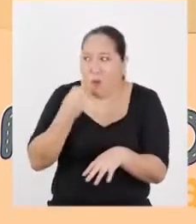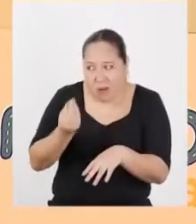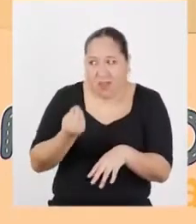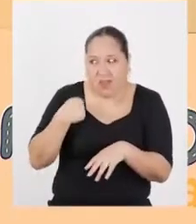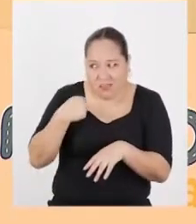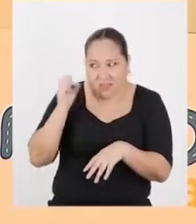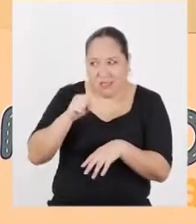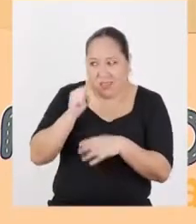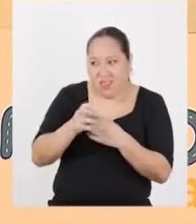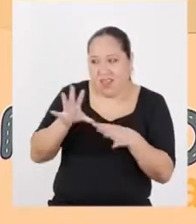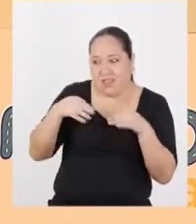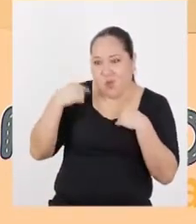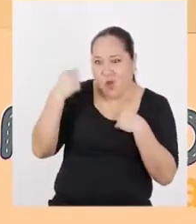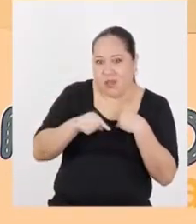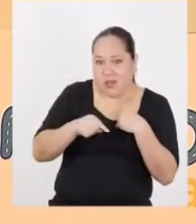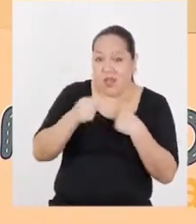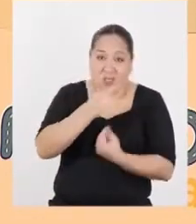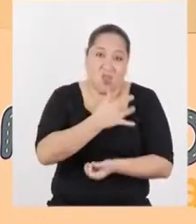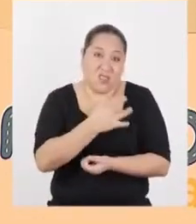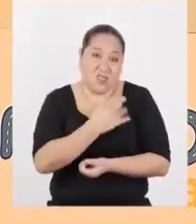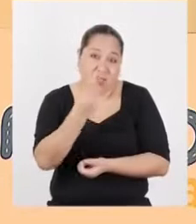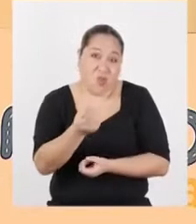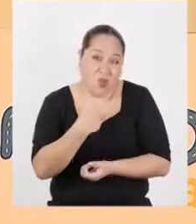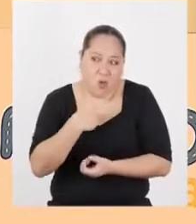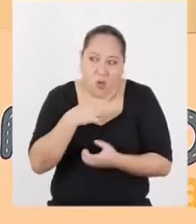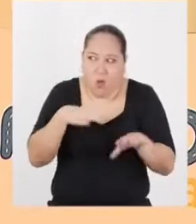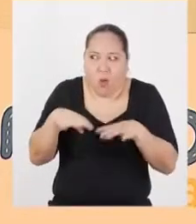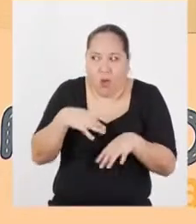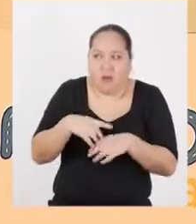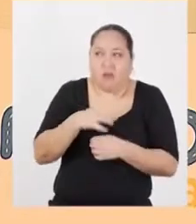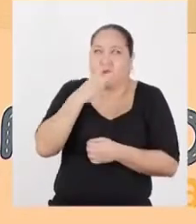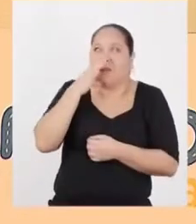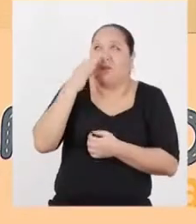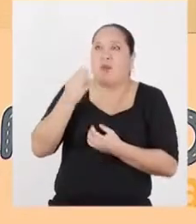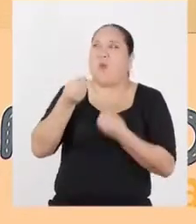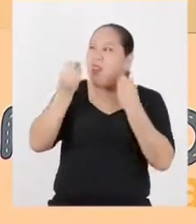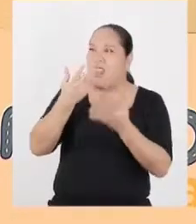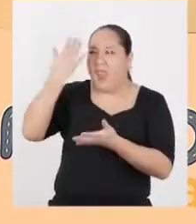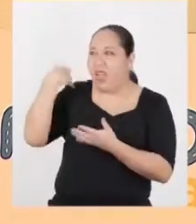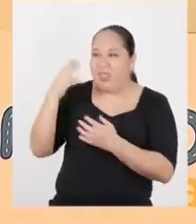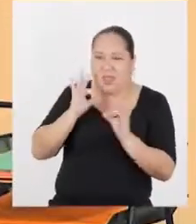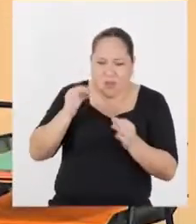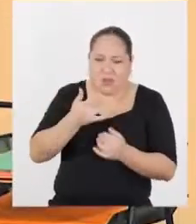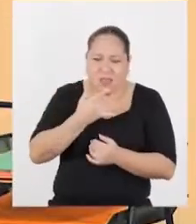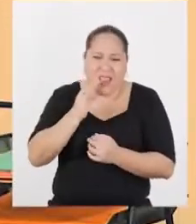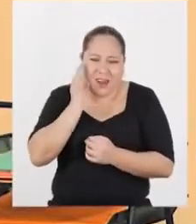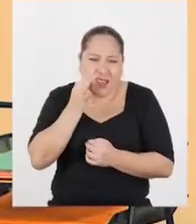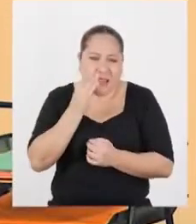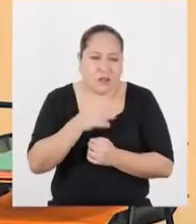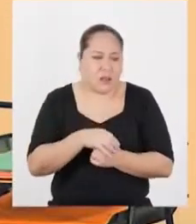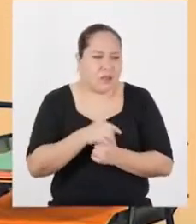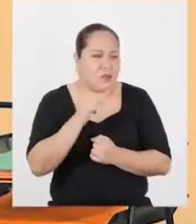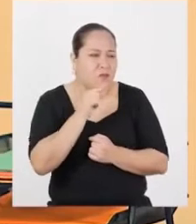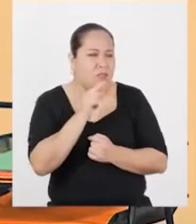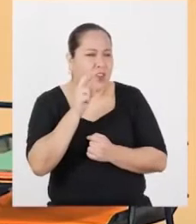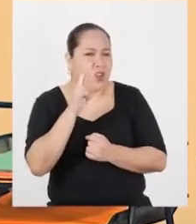qué no sé de esto antes? Eso es lo que siento cada vez que lo hago. ¿Por qué no lo hice antes? Romina,